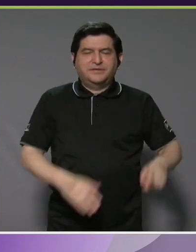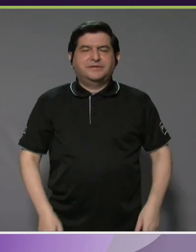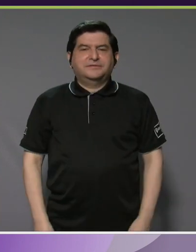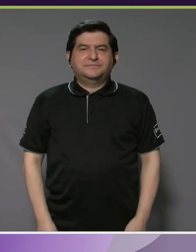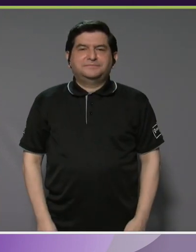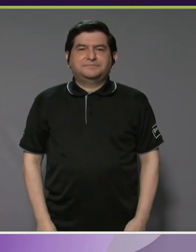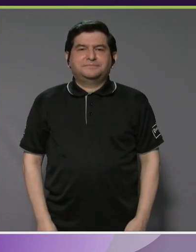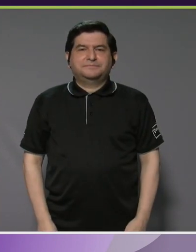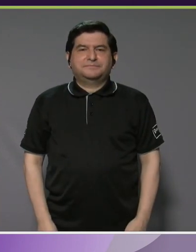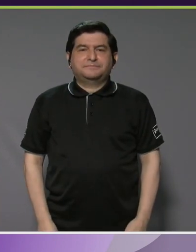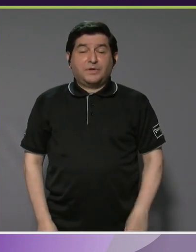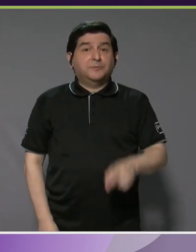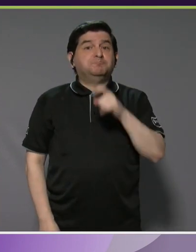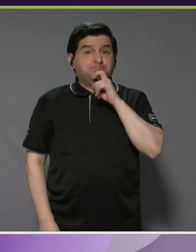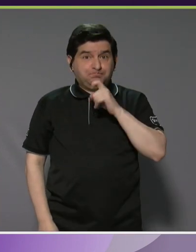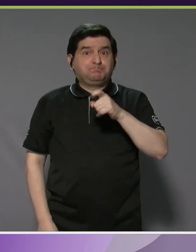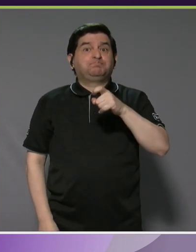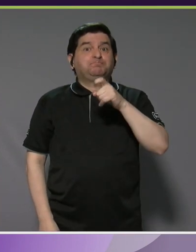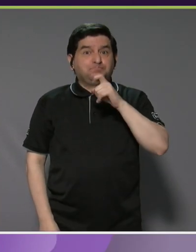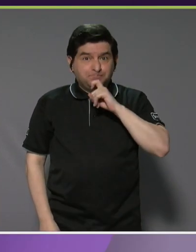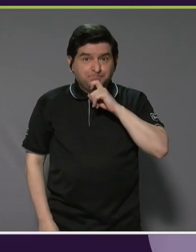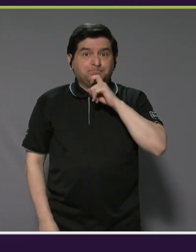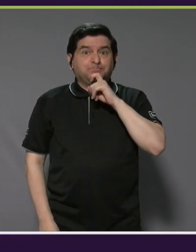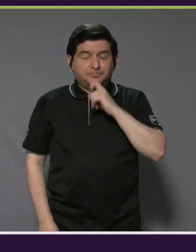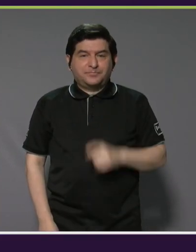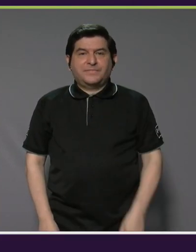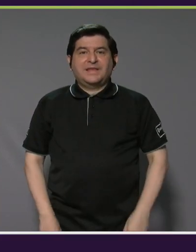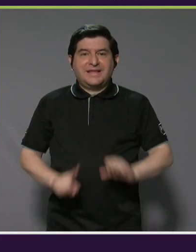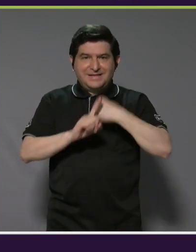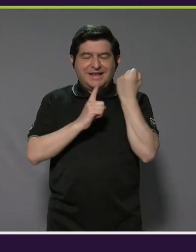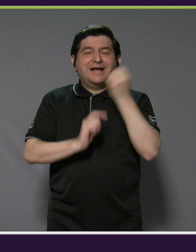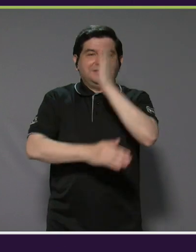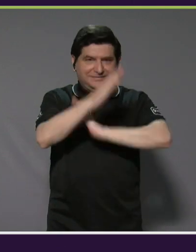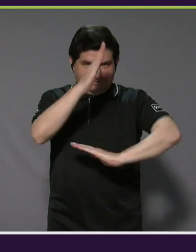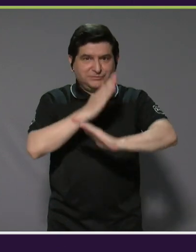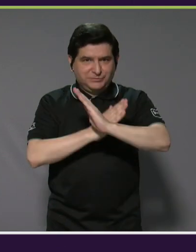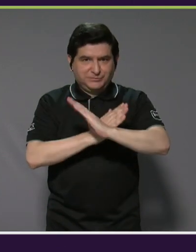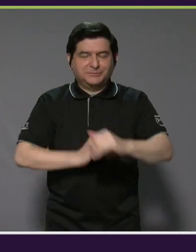y ha sido bastante difícil por el tema de discapacidad.